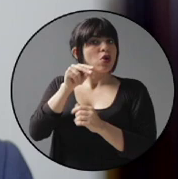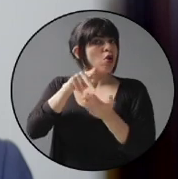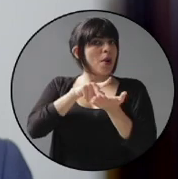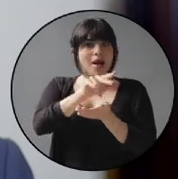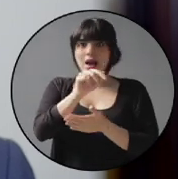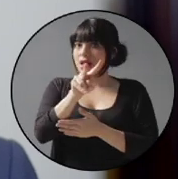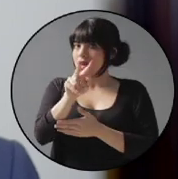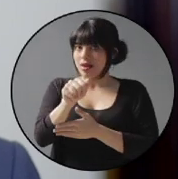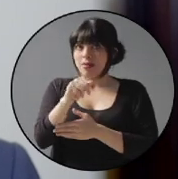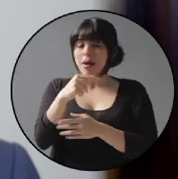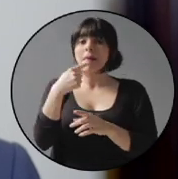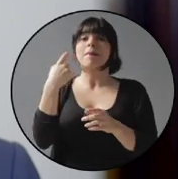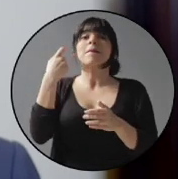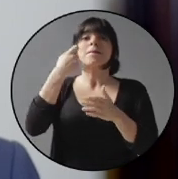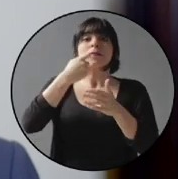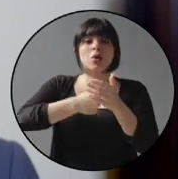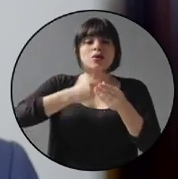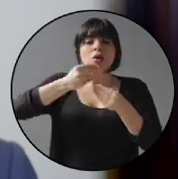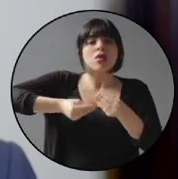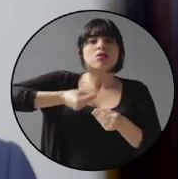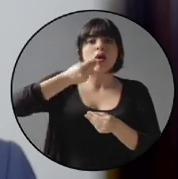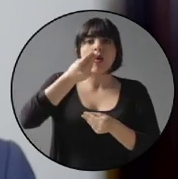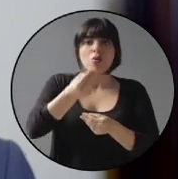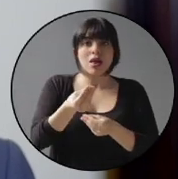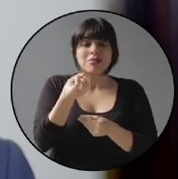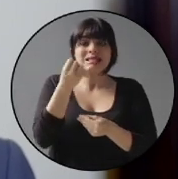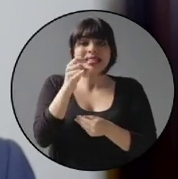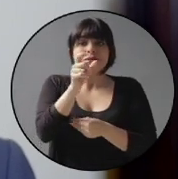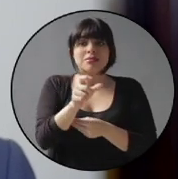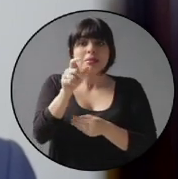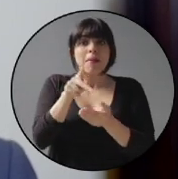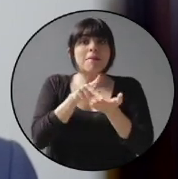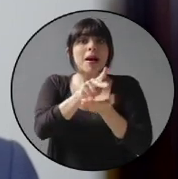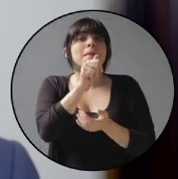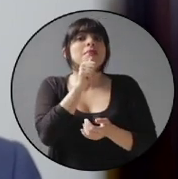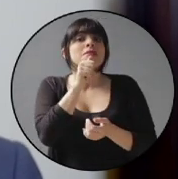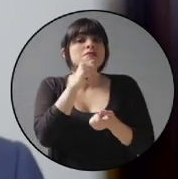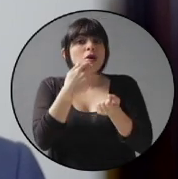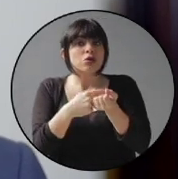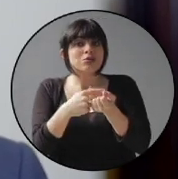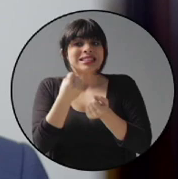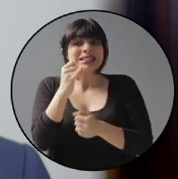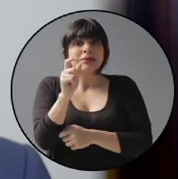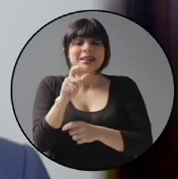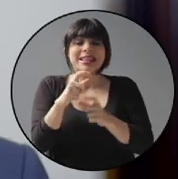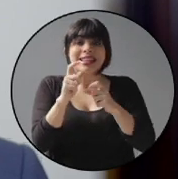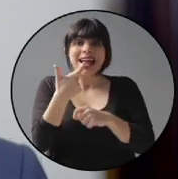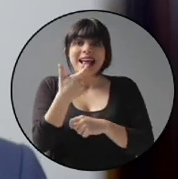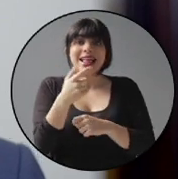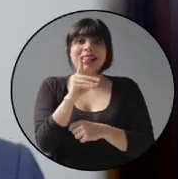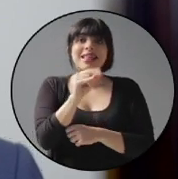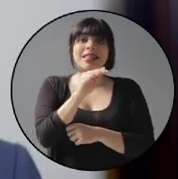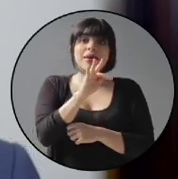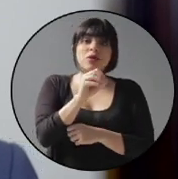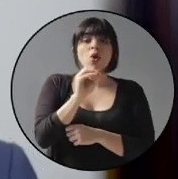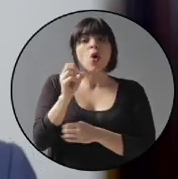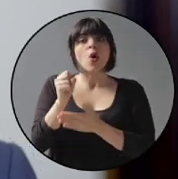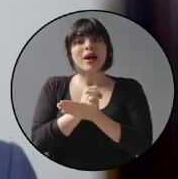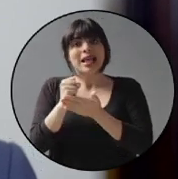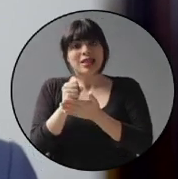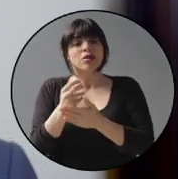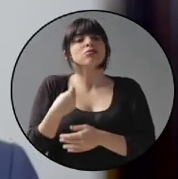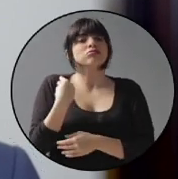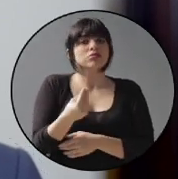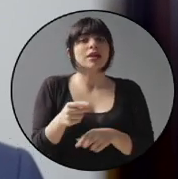privada no pagará el IVA y el impuesto se le devolverá a quienes paguen consultas médicas privadas con tarjeta de